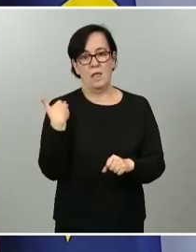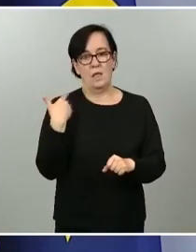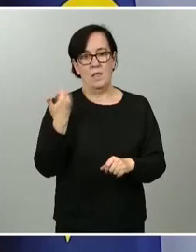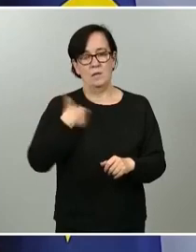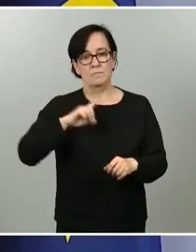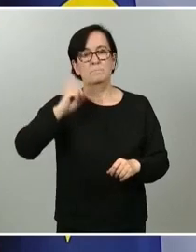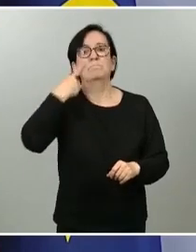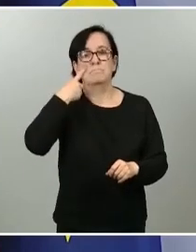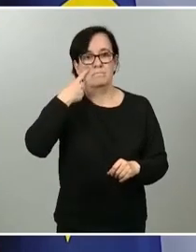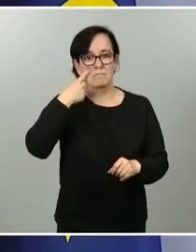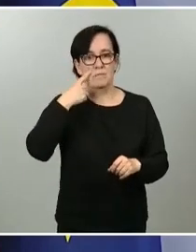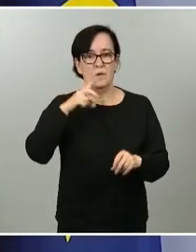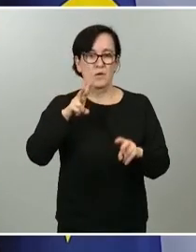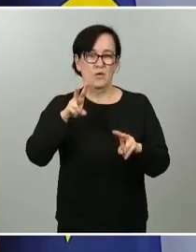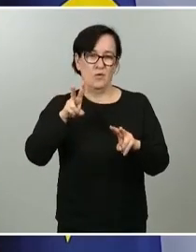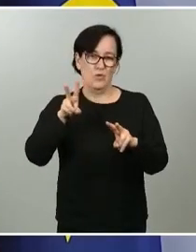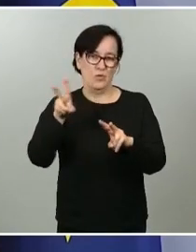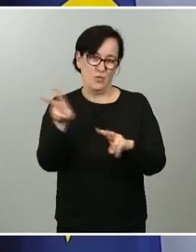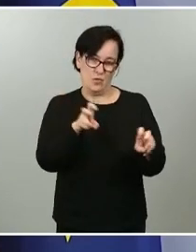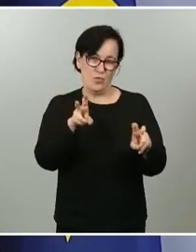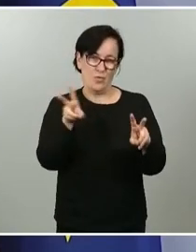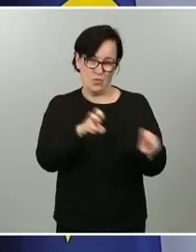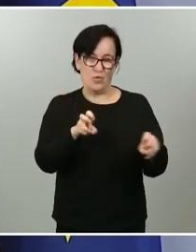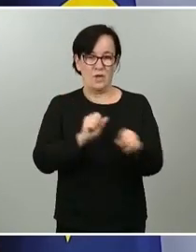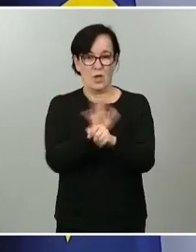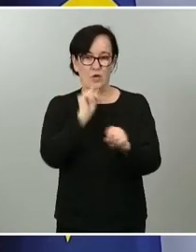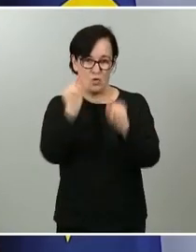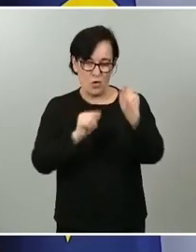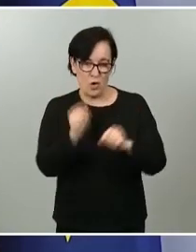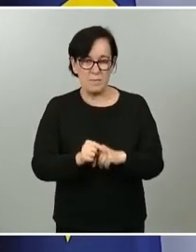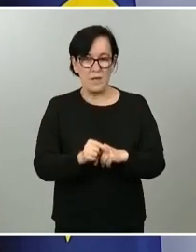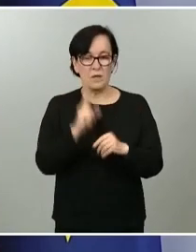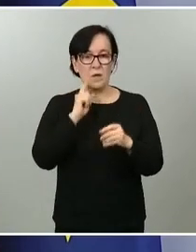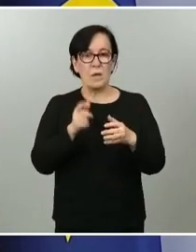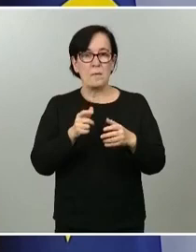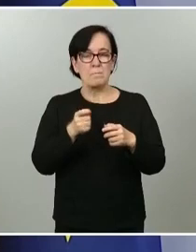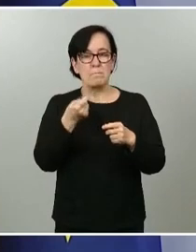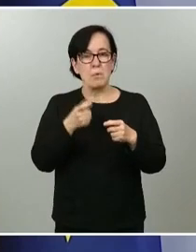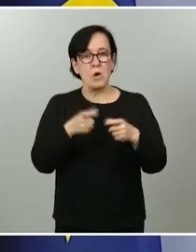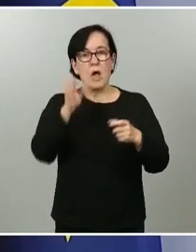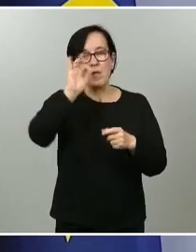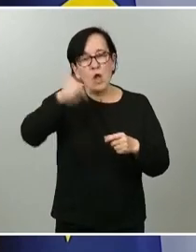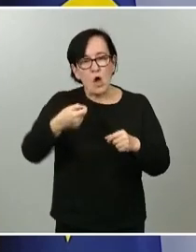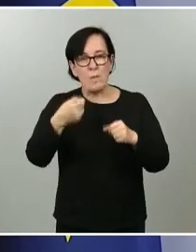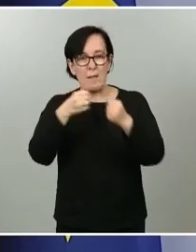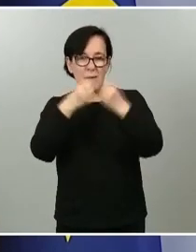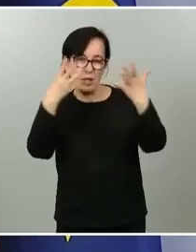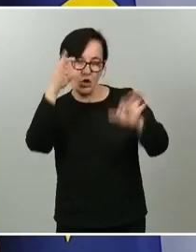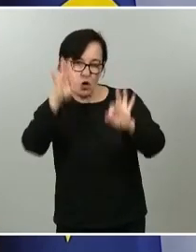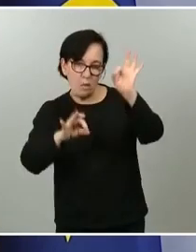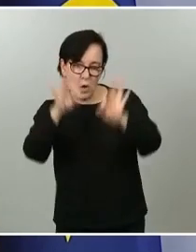como nuevos casos que tienen el COVID-19. Esto supone un incremento del 0,28 por ciento de casos.